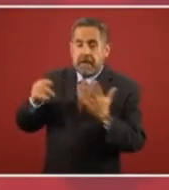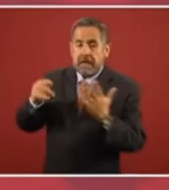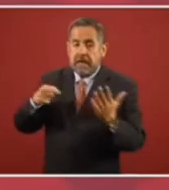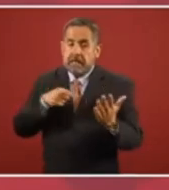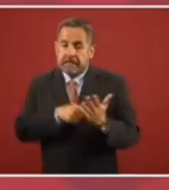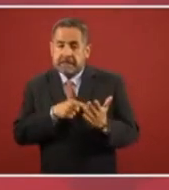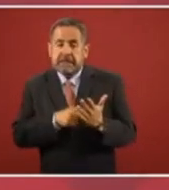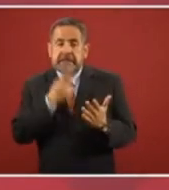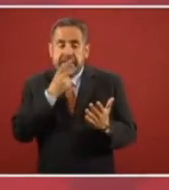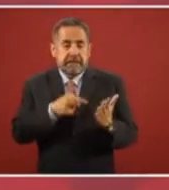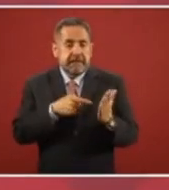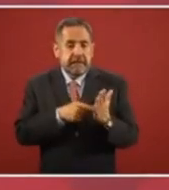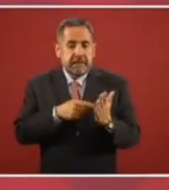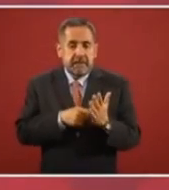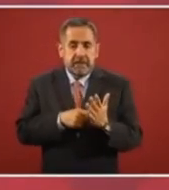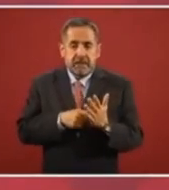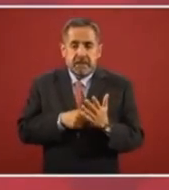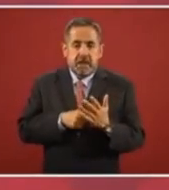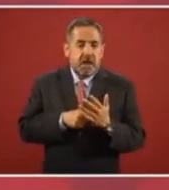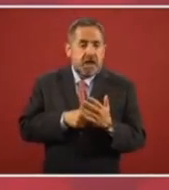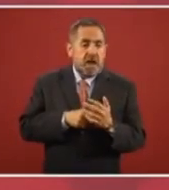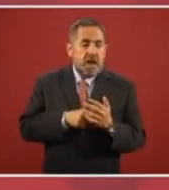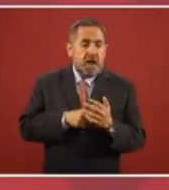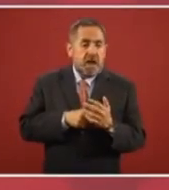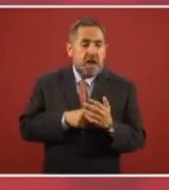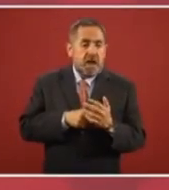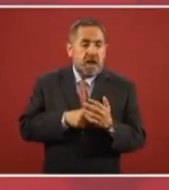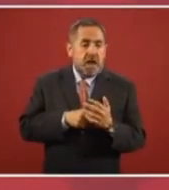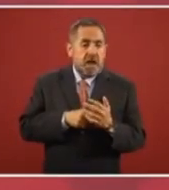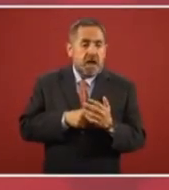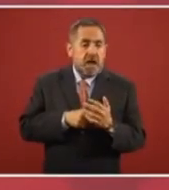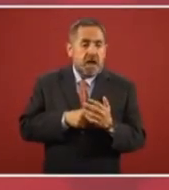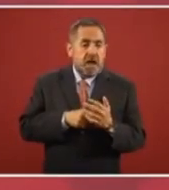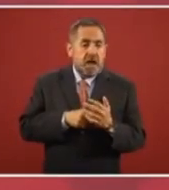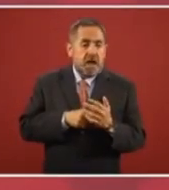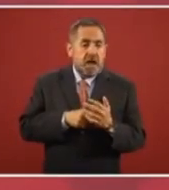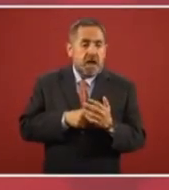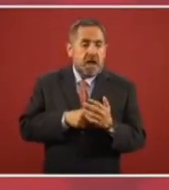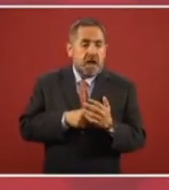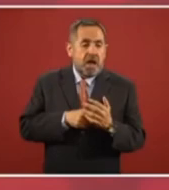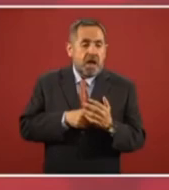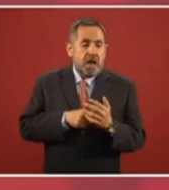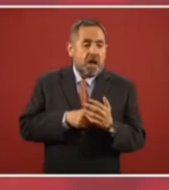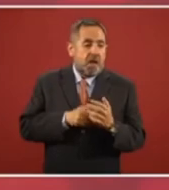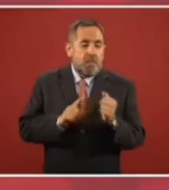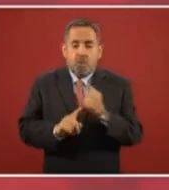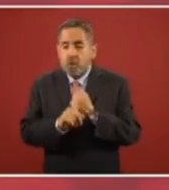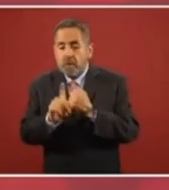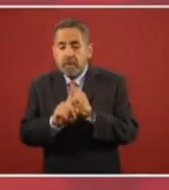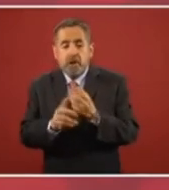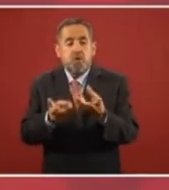es el de la solución pacífica es el de la solución